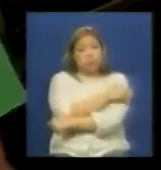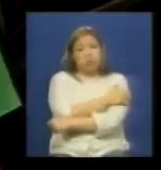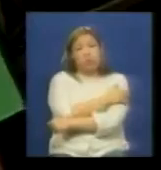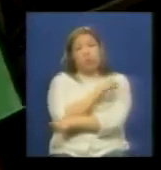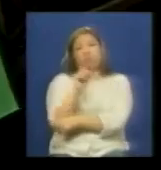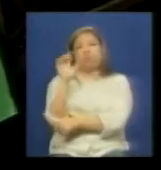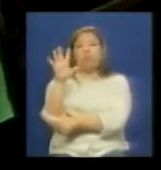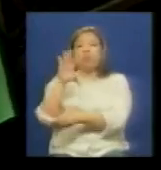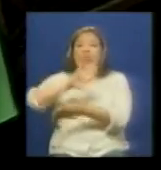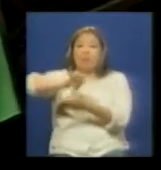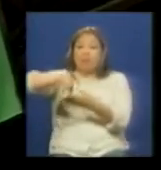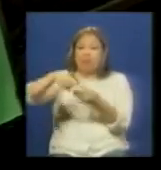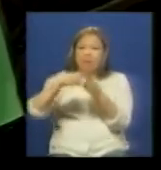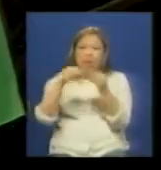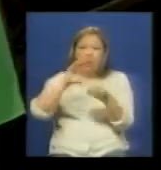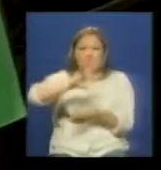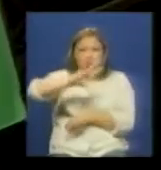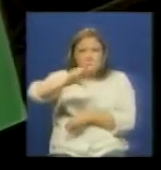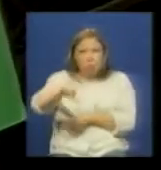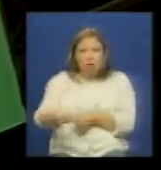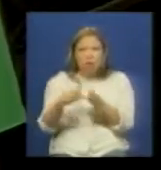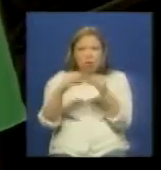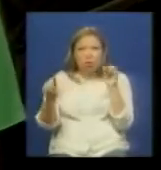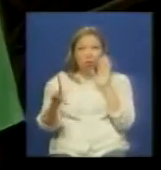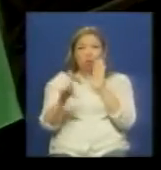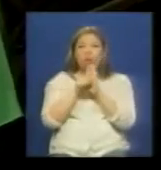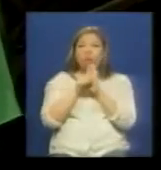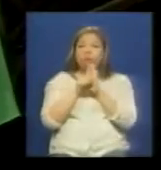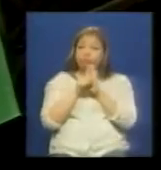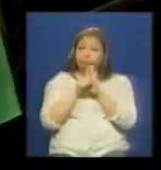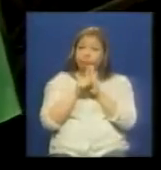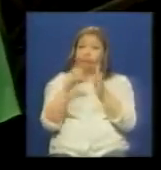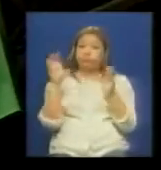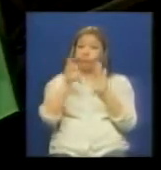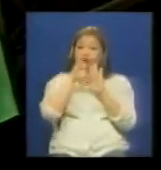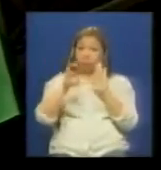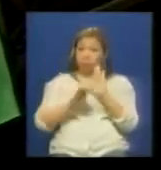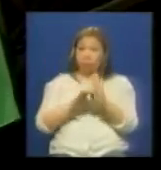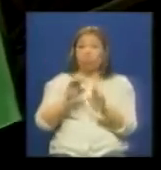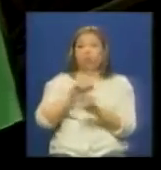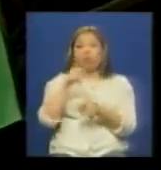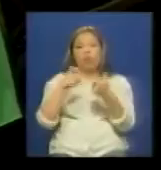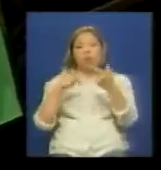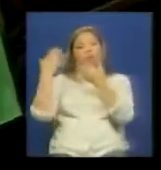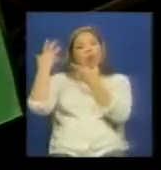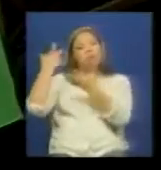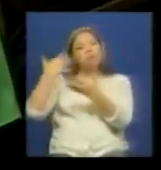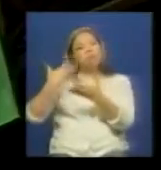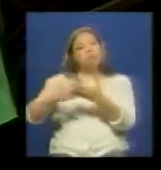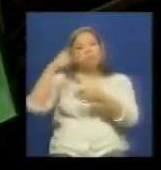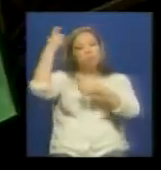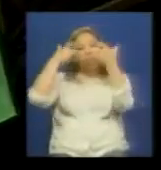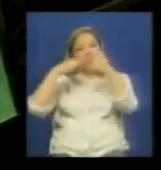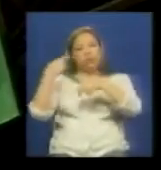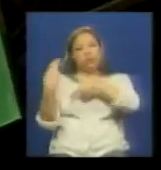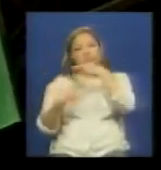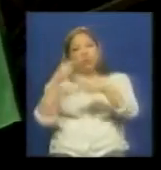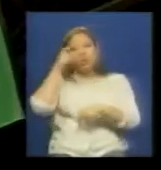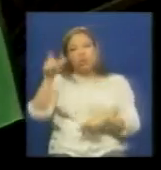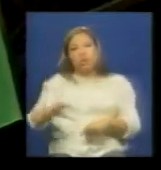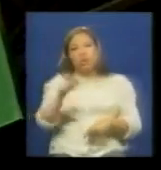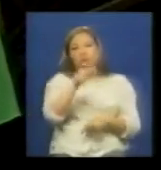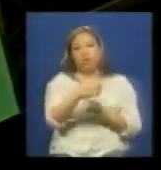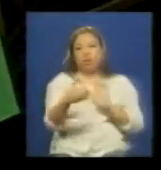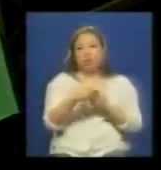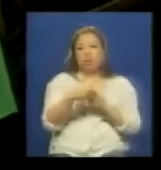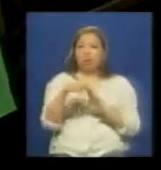tratando de quitarnos el poder y que en el marco de la toma del poder de Hugo Chávez y además de ser nuestro comandante y del pueblo revolucionario está haciéndole frente